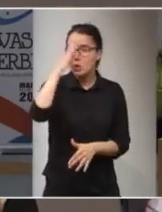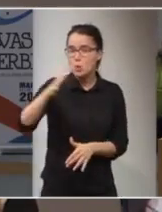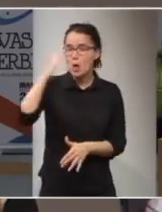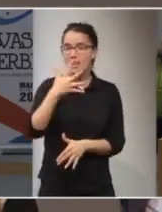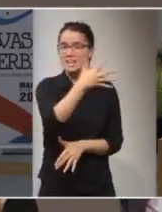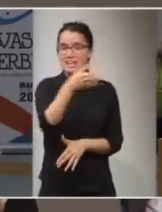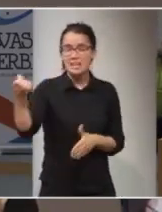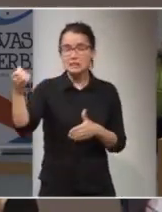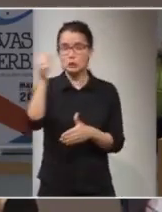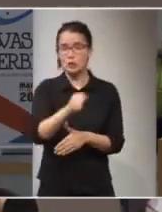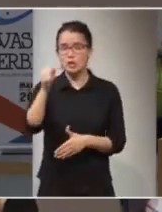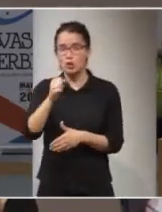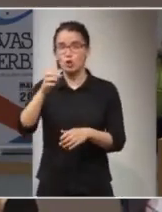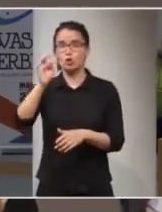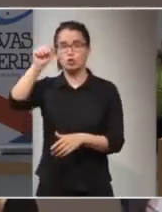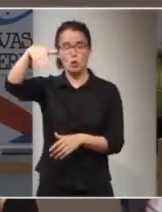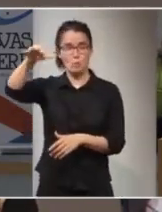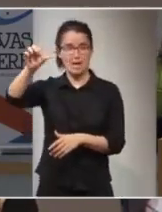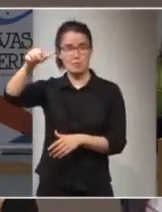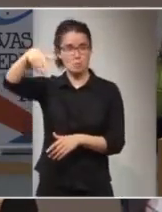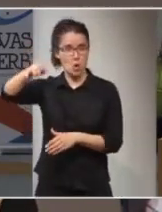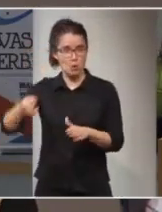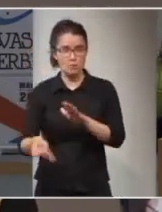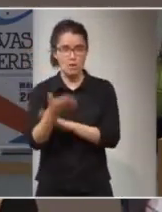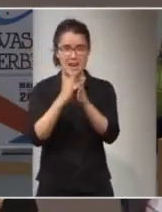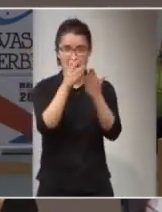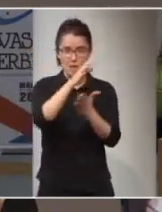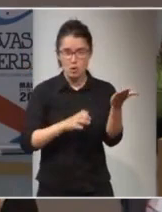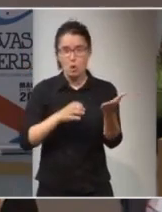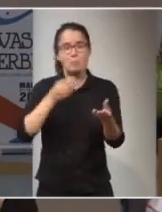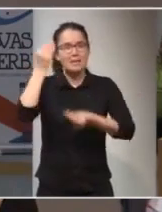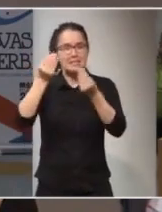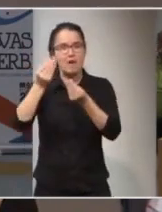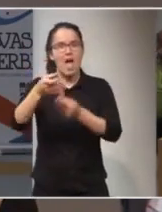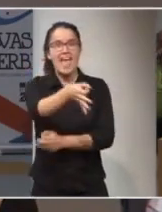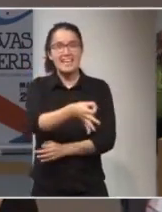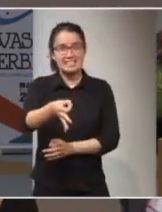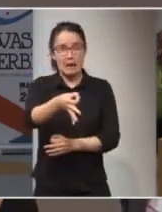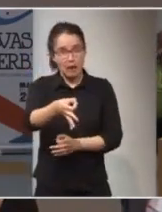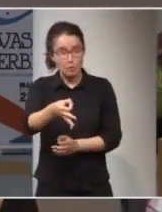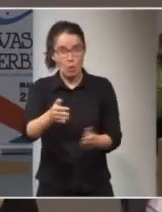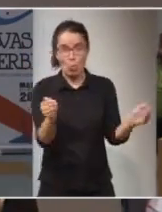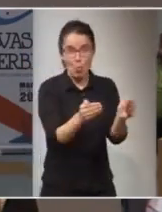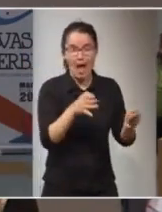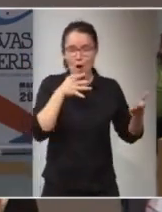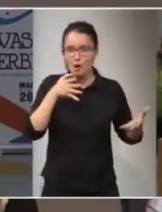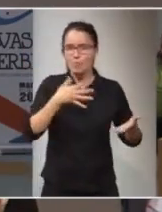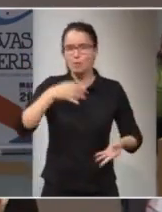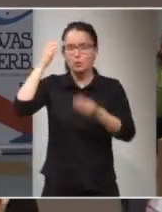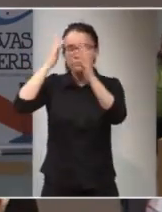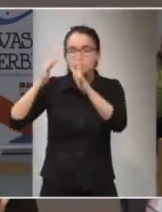500 años Tomás Moro cuando escribió el libro Utopía, que la imaginaba en una isla. Hoy estamos en condiciones de imaginar una sociedad